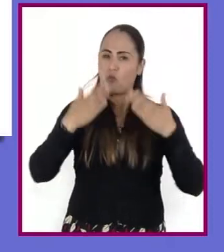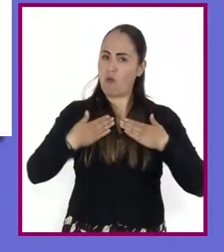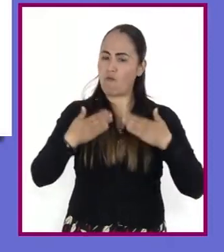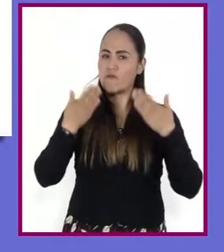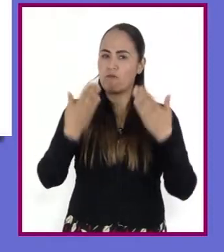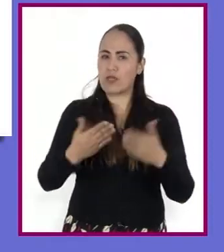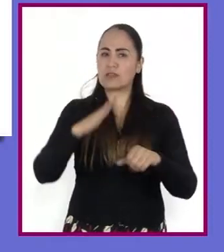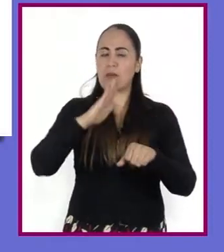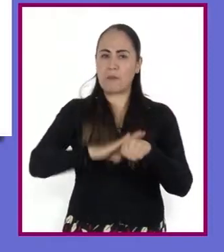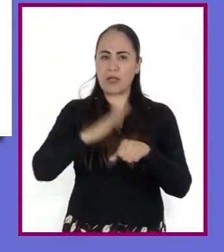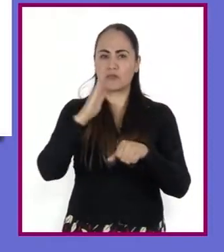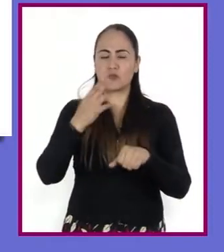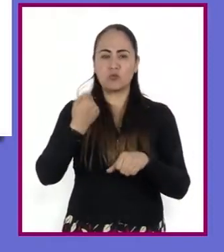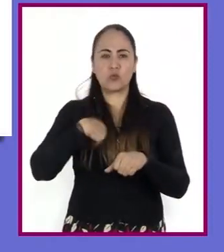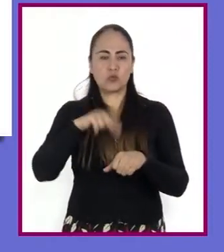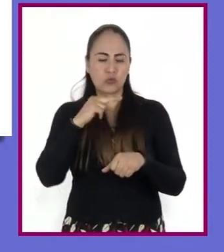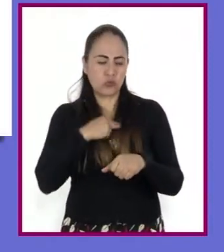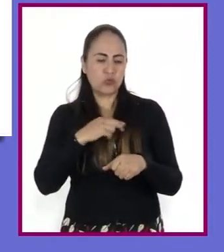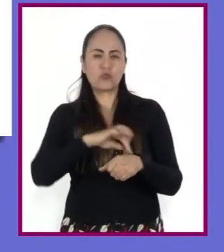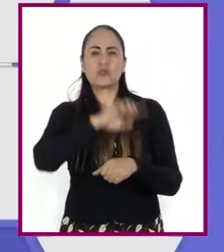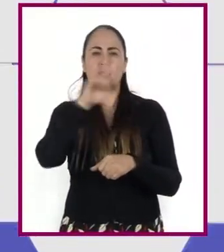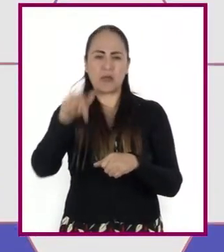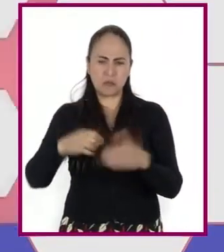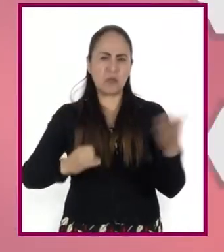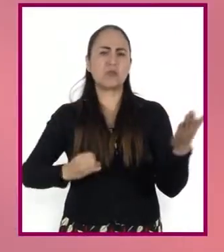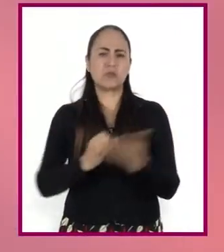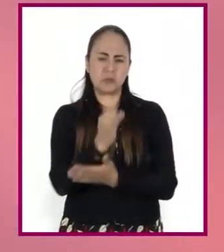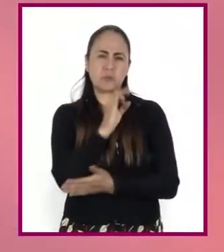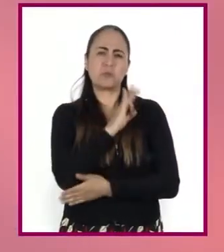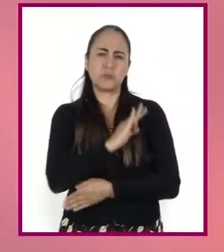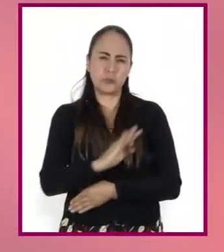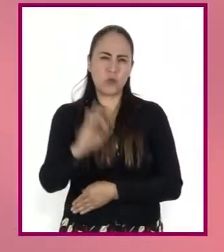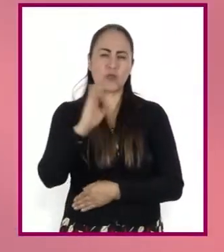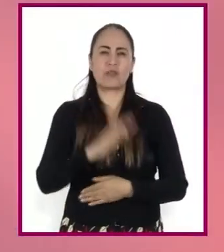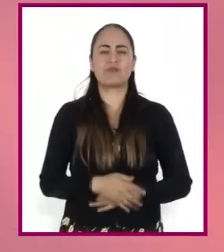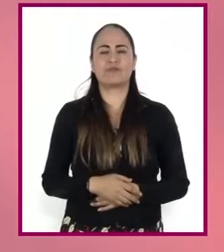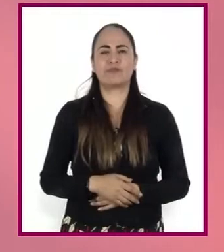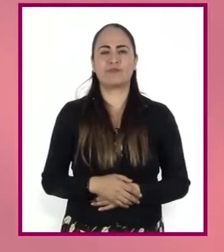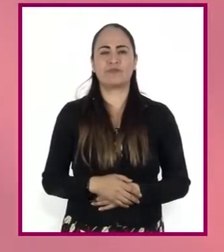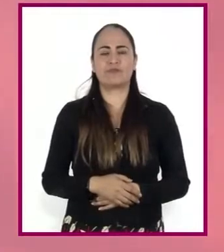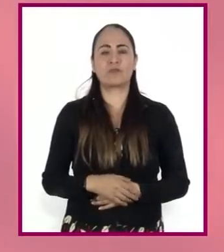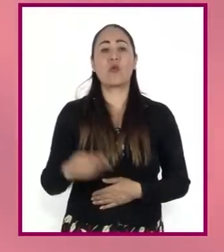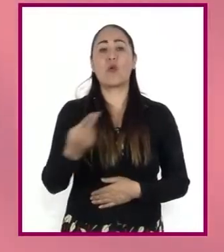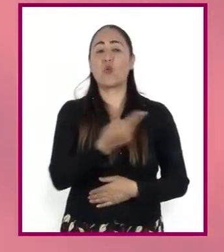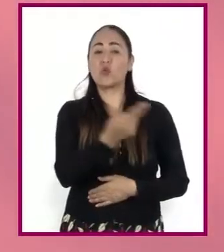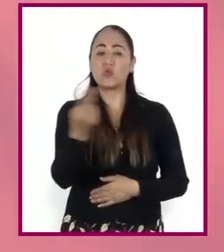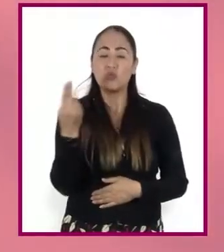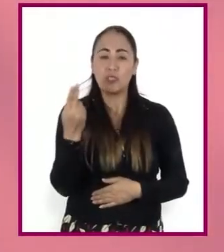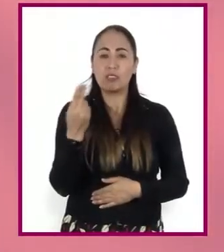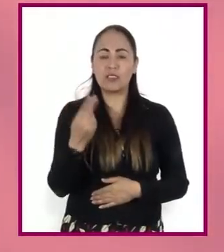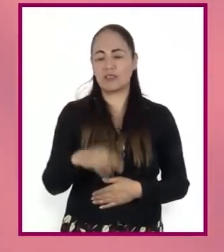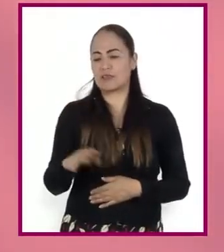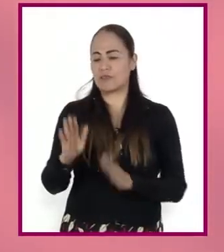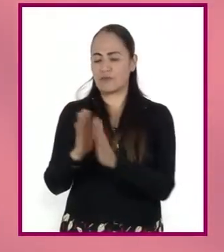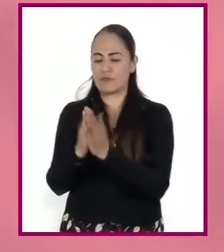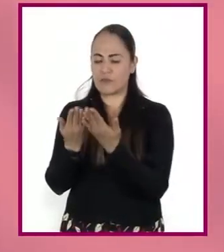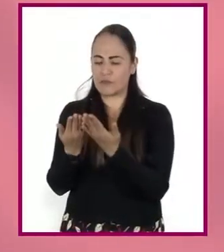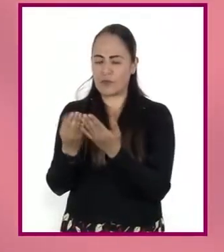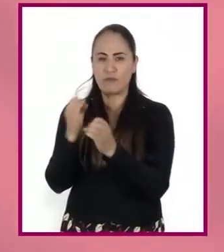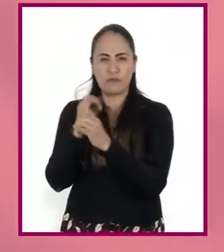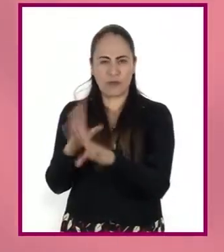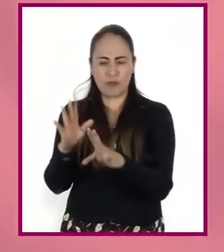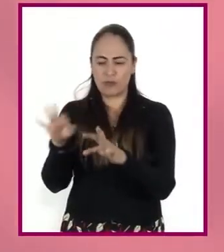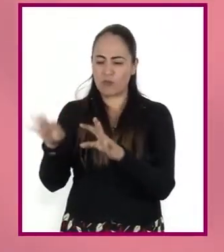cuales basarnos para tomar una decisión. Para que ustedes puedan seleccionar las fuentes de información